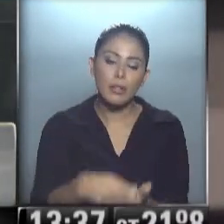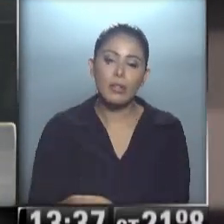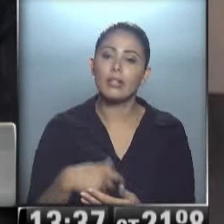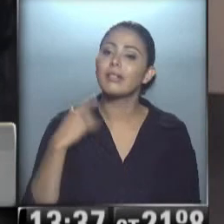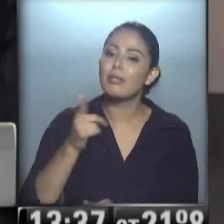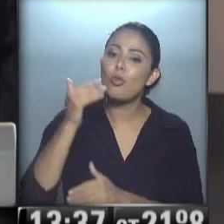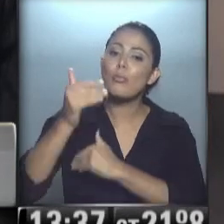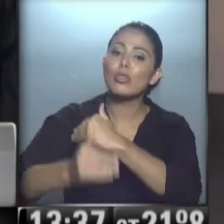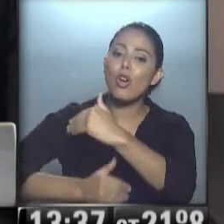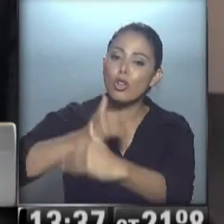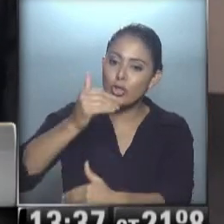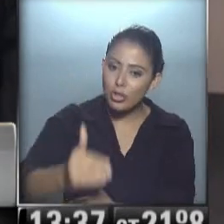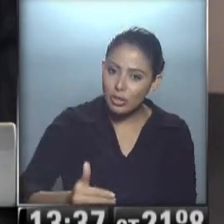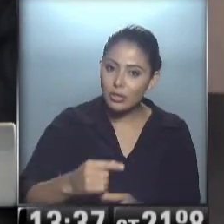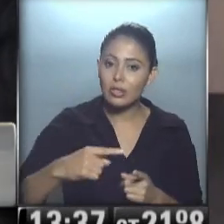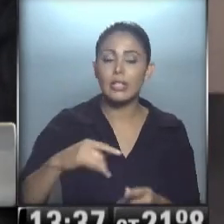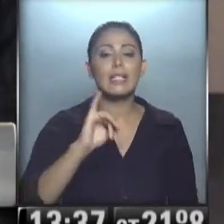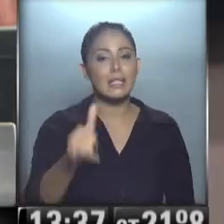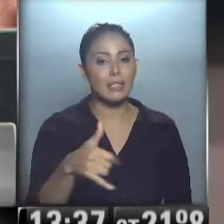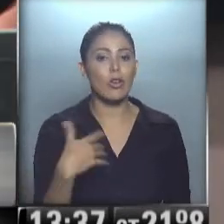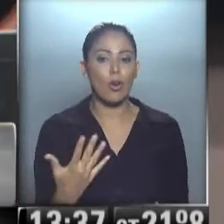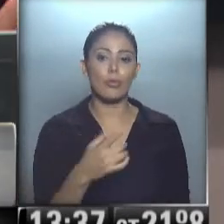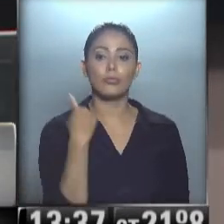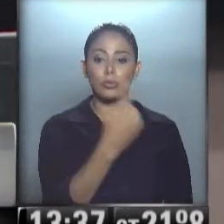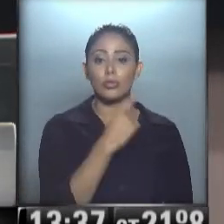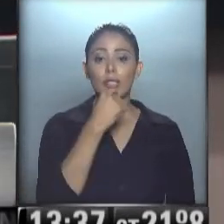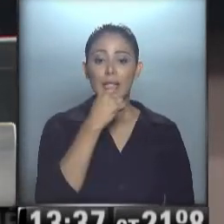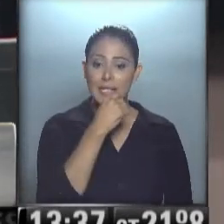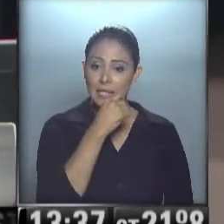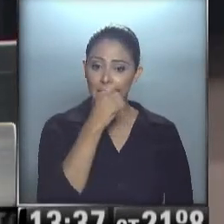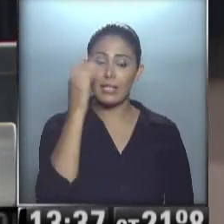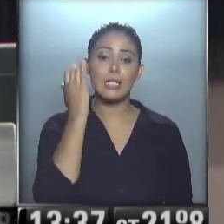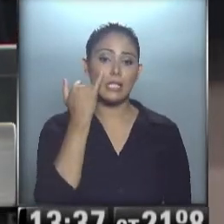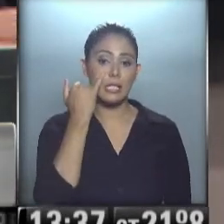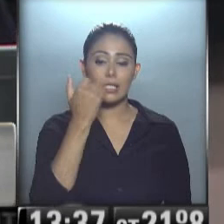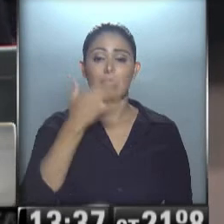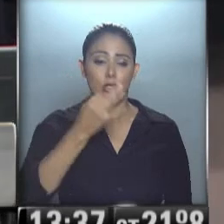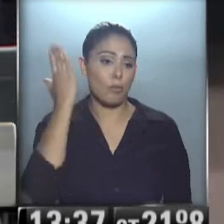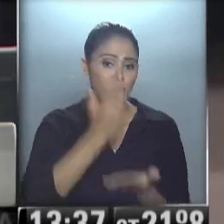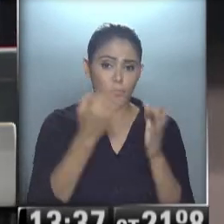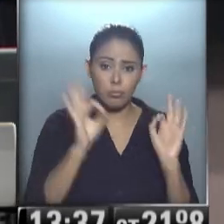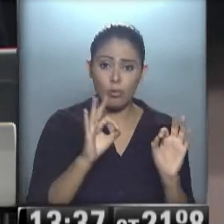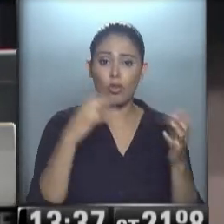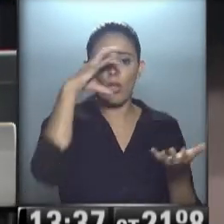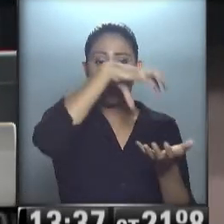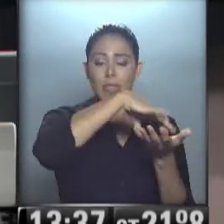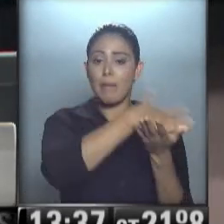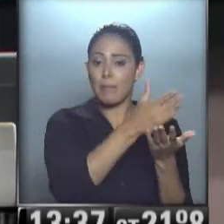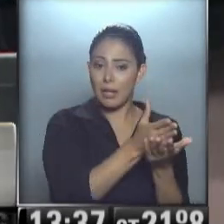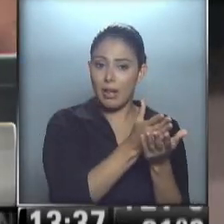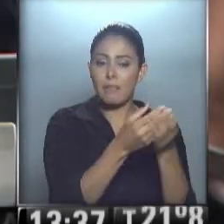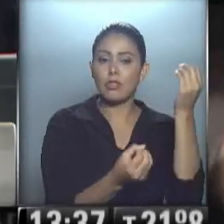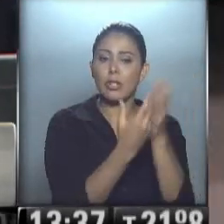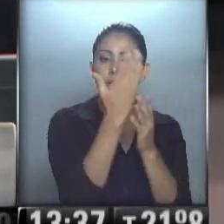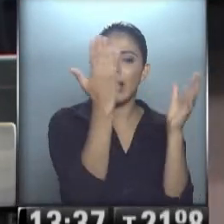proceso que se Sí, sí que, obviamente, nosotros, una vez que se consiente la sentencia, está firme, nuestro departamento contencioso arma el legajo de